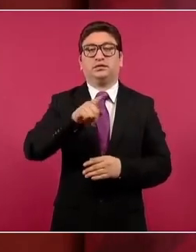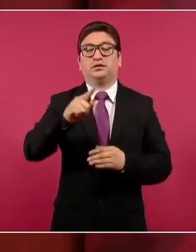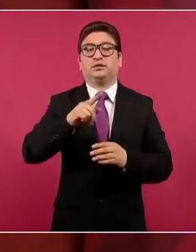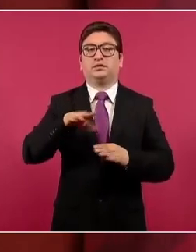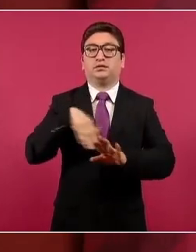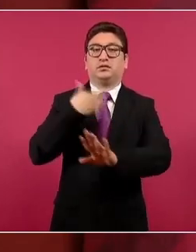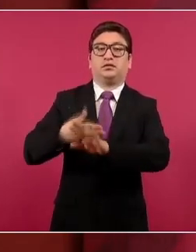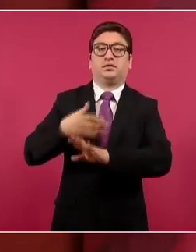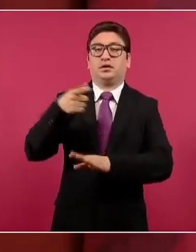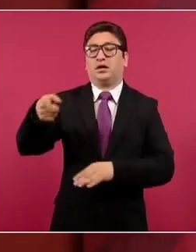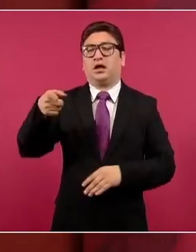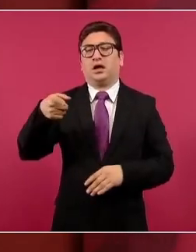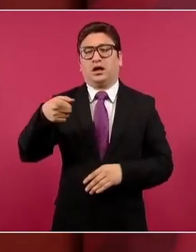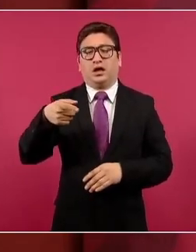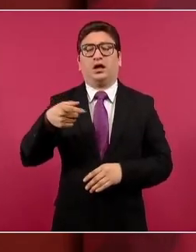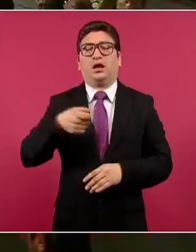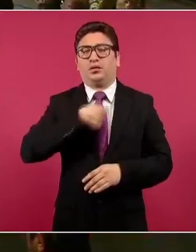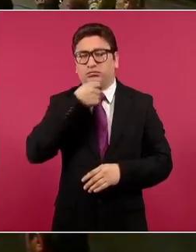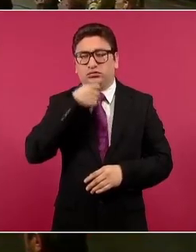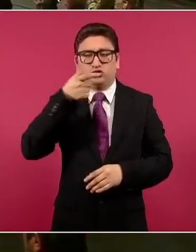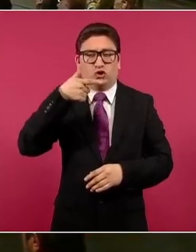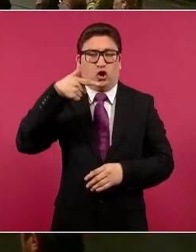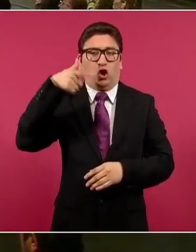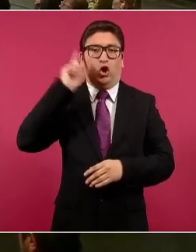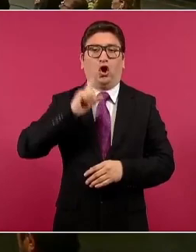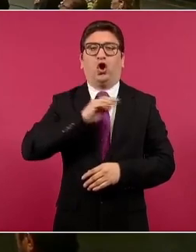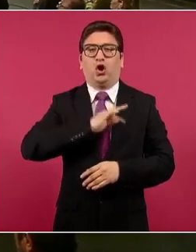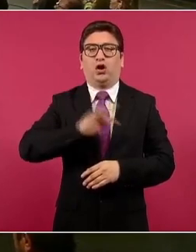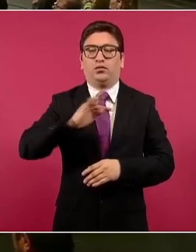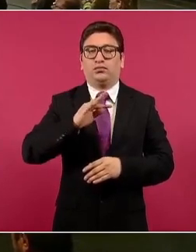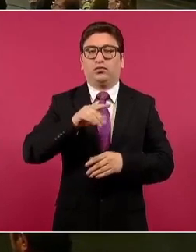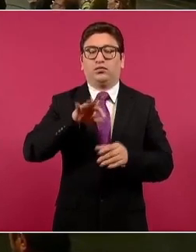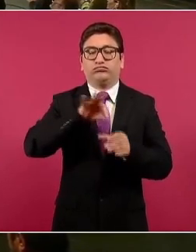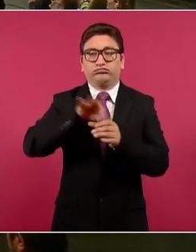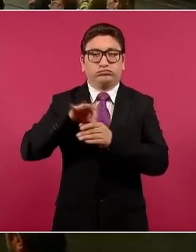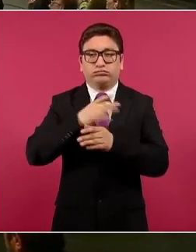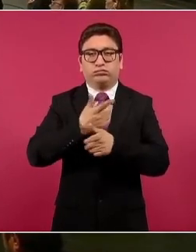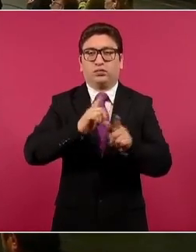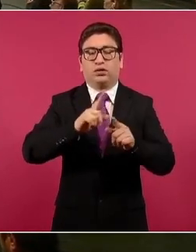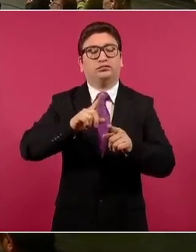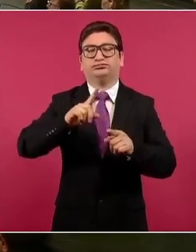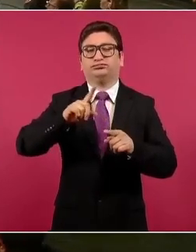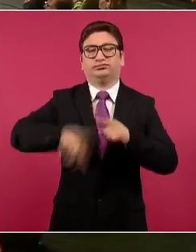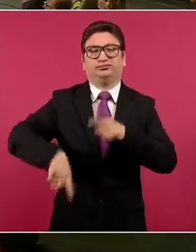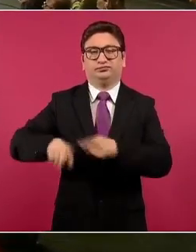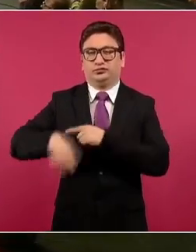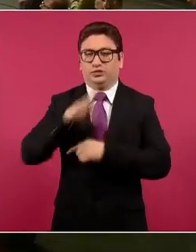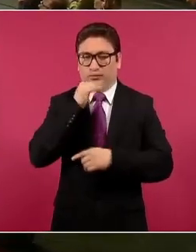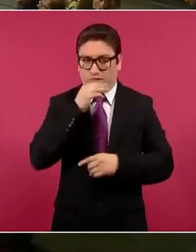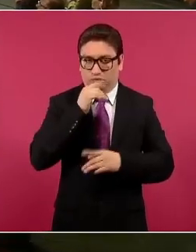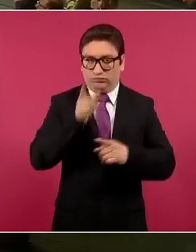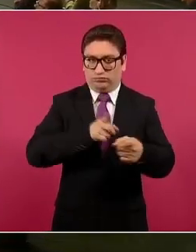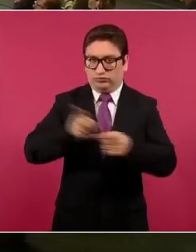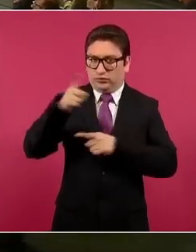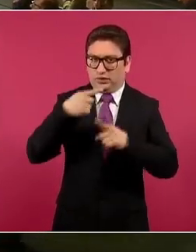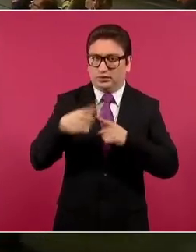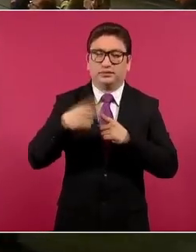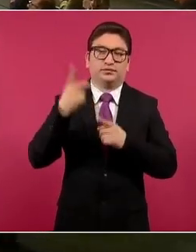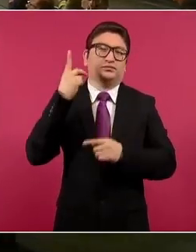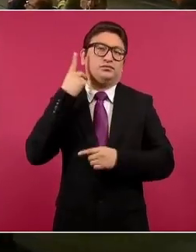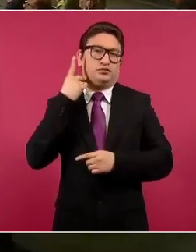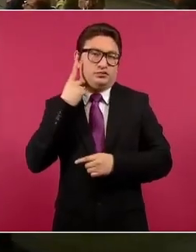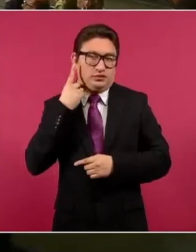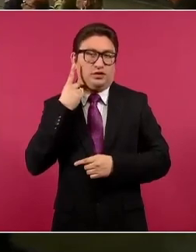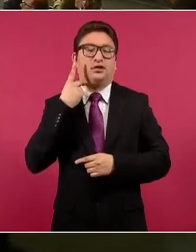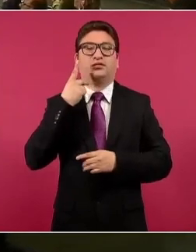viejito loco lo logró. Gracias por abonar a la destrucción de la democracia. ¿A quién le dice este calificativo? ¿A los diputados? ¿A las